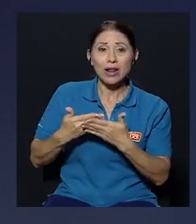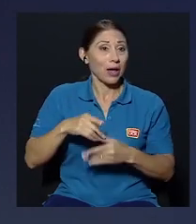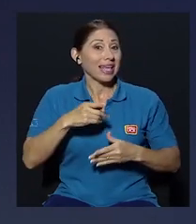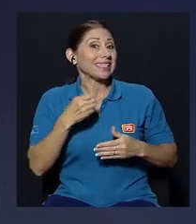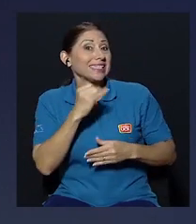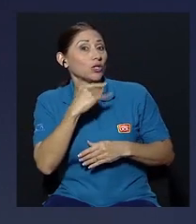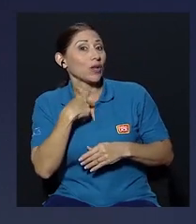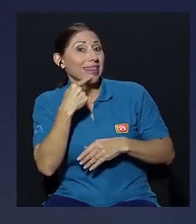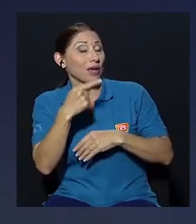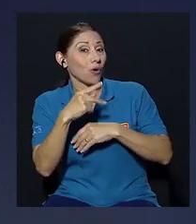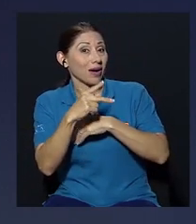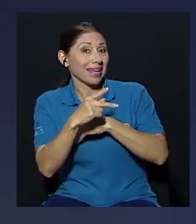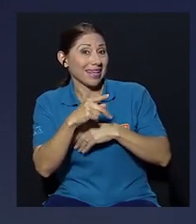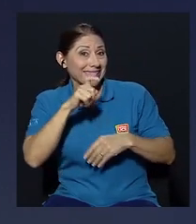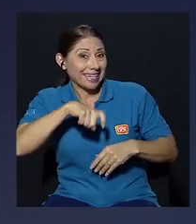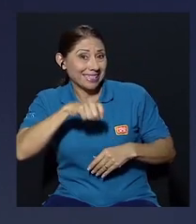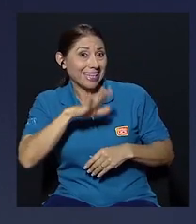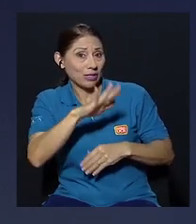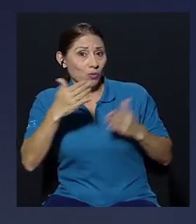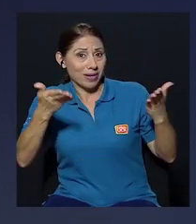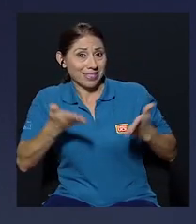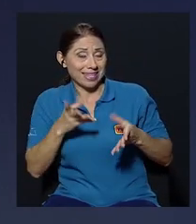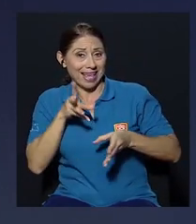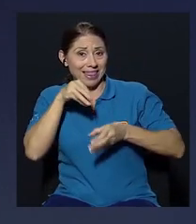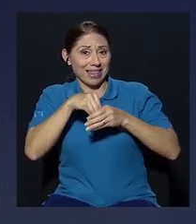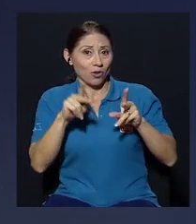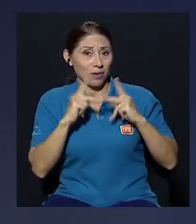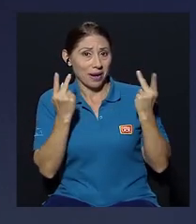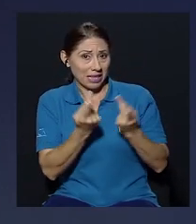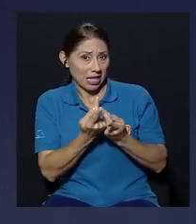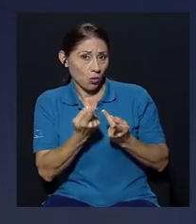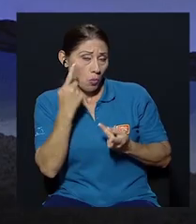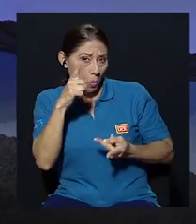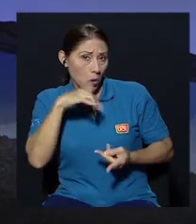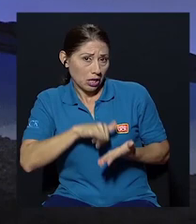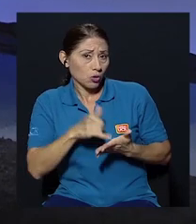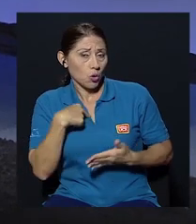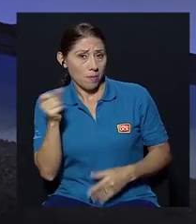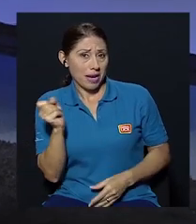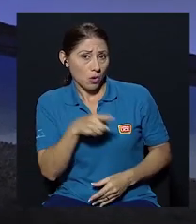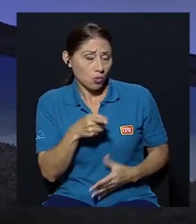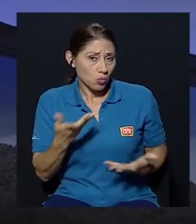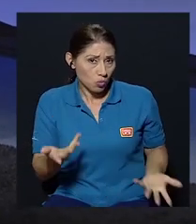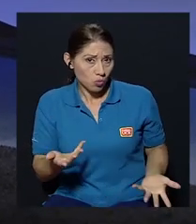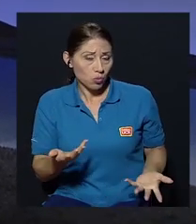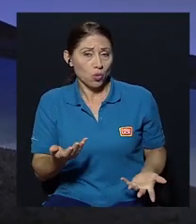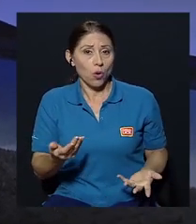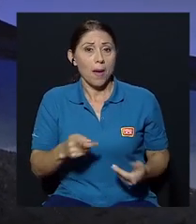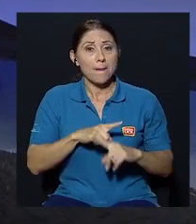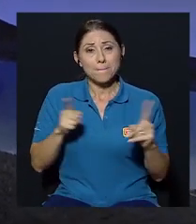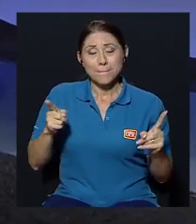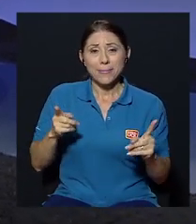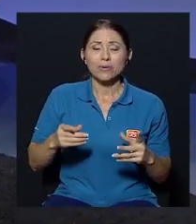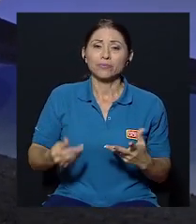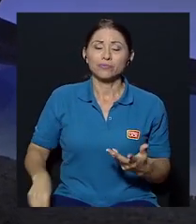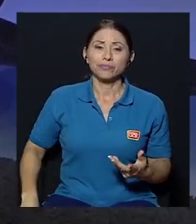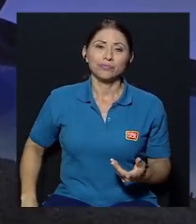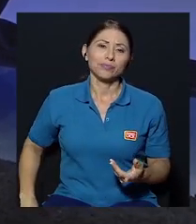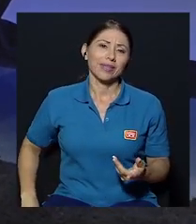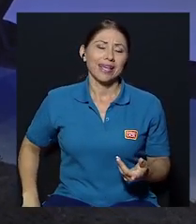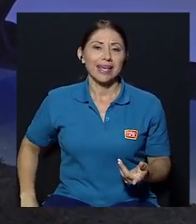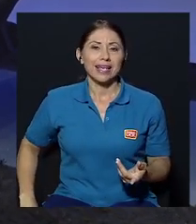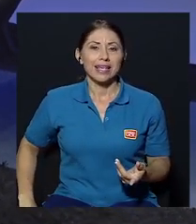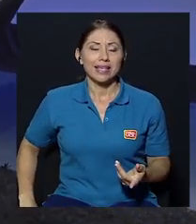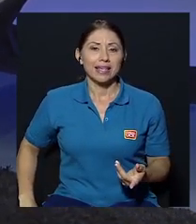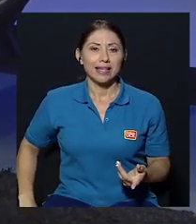buena de su presencia dentro del partido es por eso que le digo si se animaría pero bueno podemos esperar para eso si que